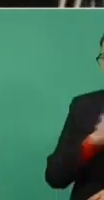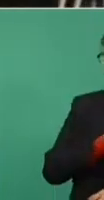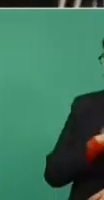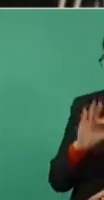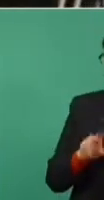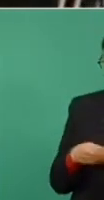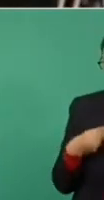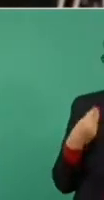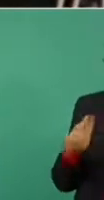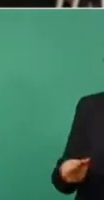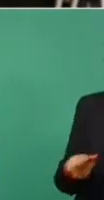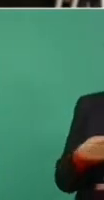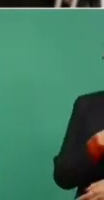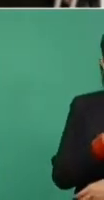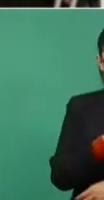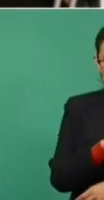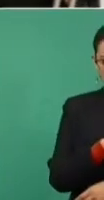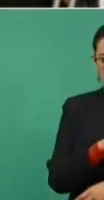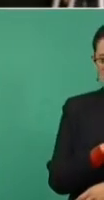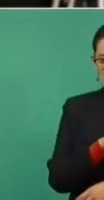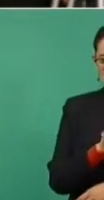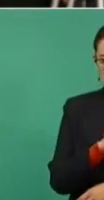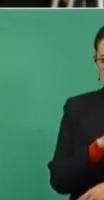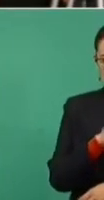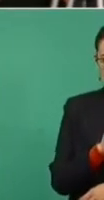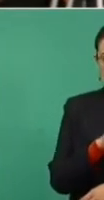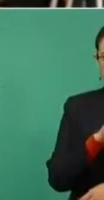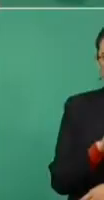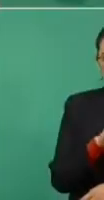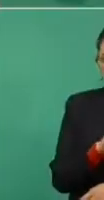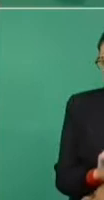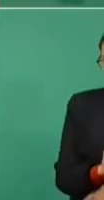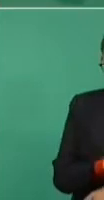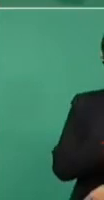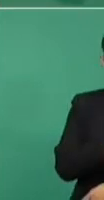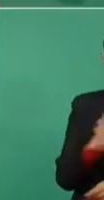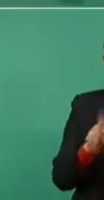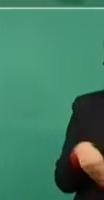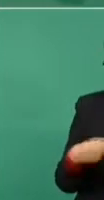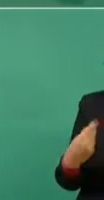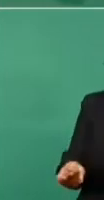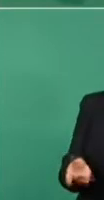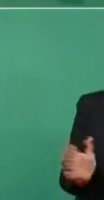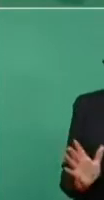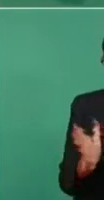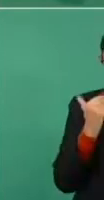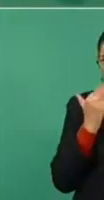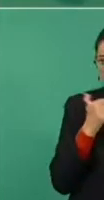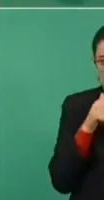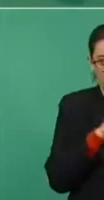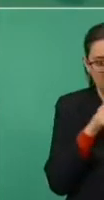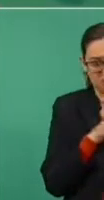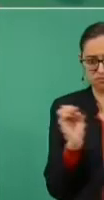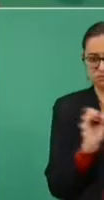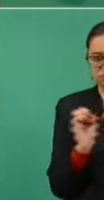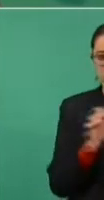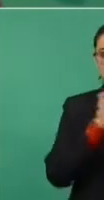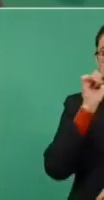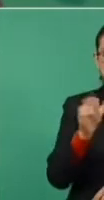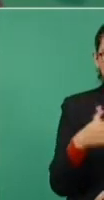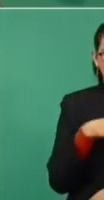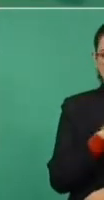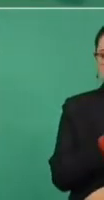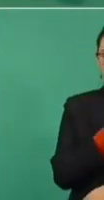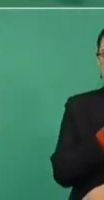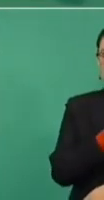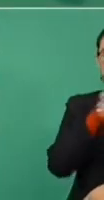entregue Alejandro Encinas, porque no tenemos nada que ocultar, el que nada debe, nada